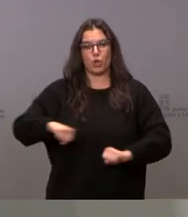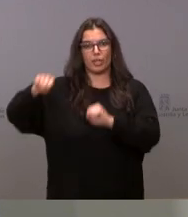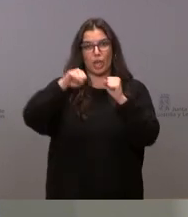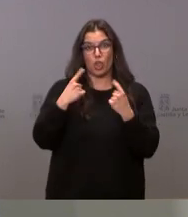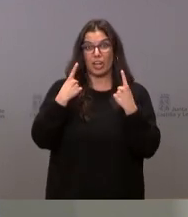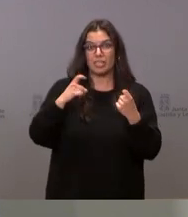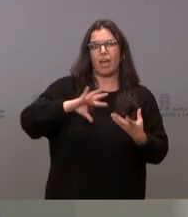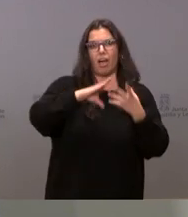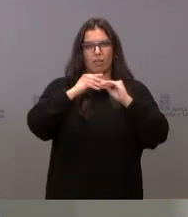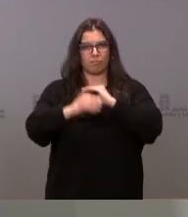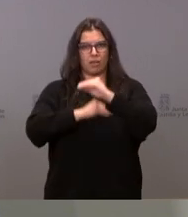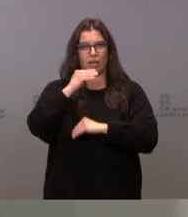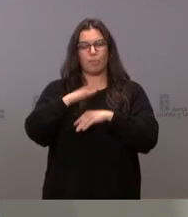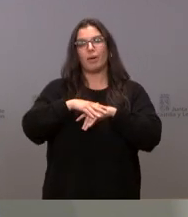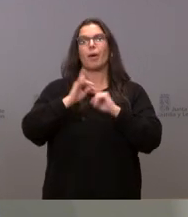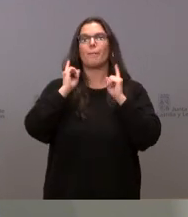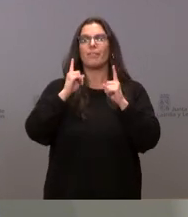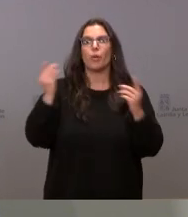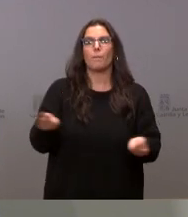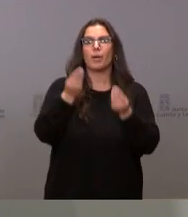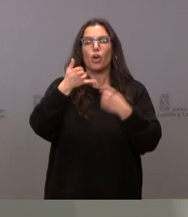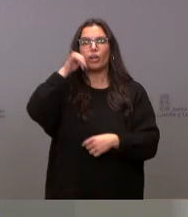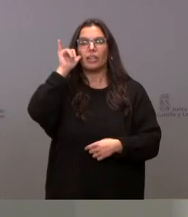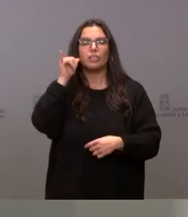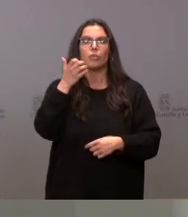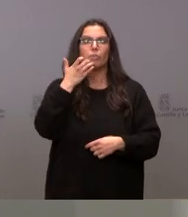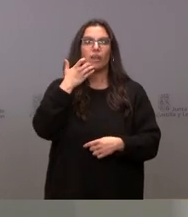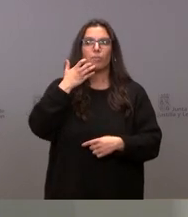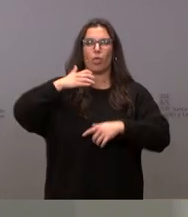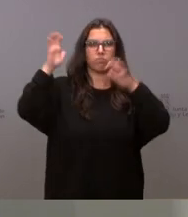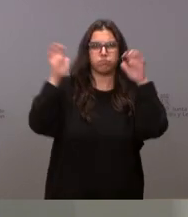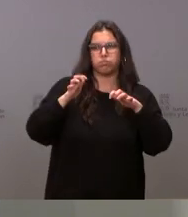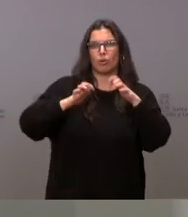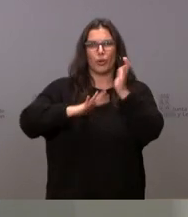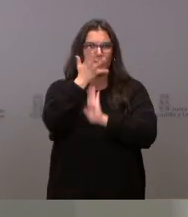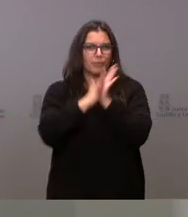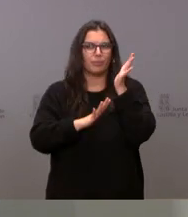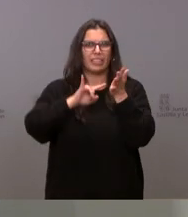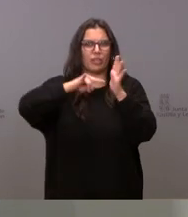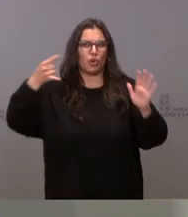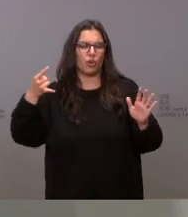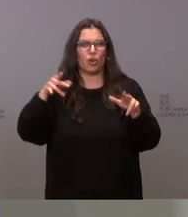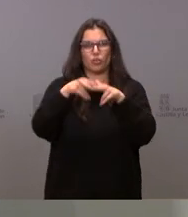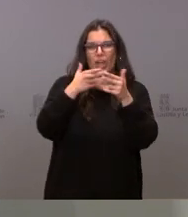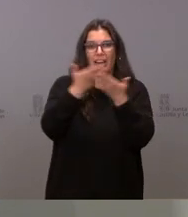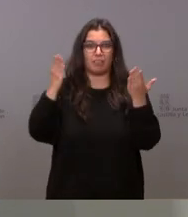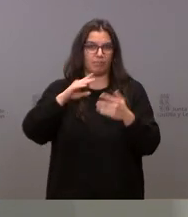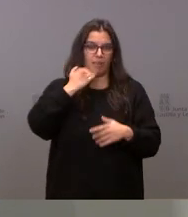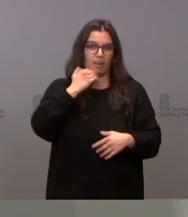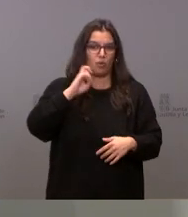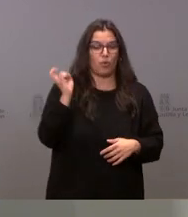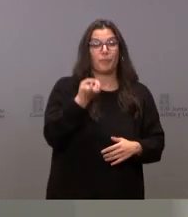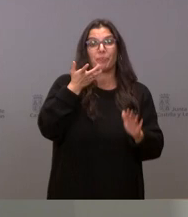como garantía de una mejor prevención frente a riesgos derivados de fenómenos naturales, tecnológicos o sociales. Este plan busca